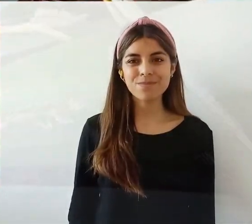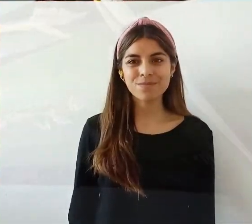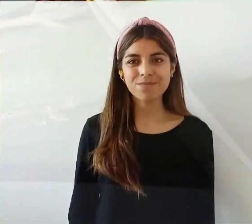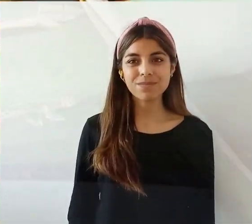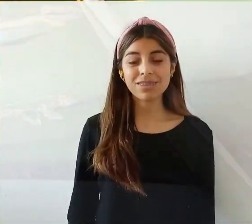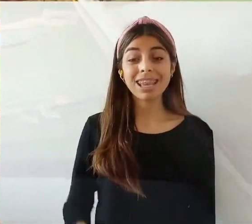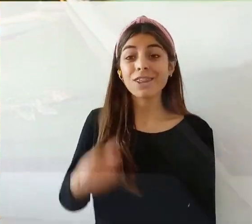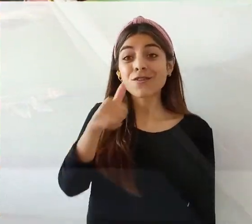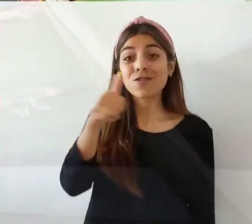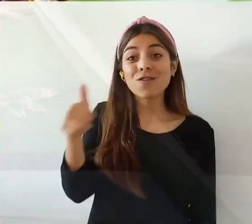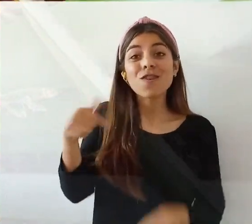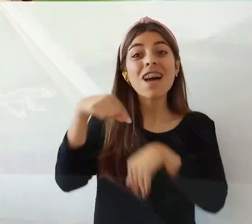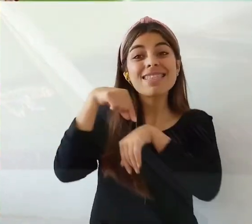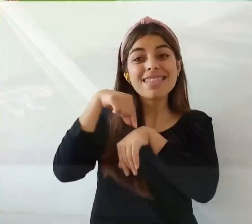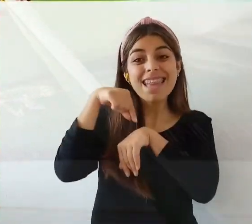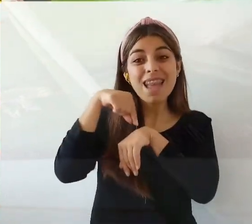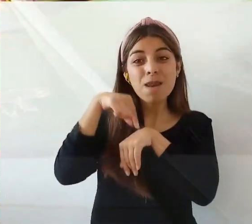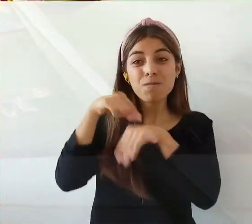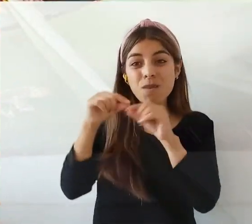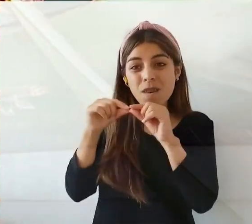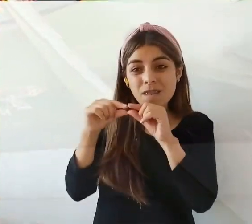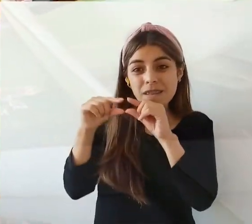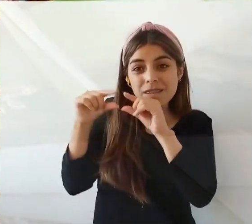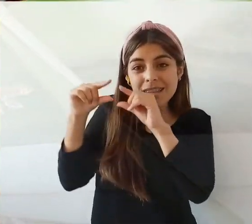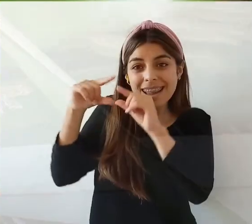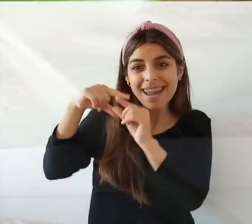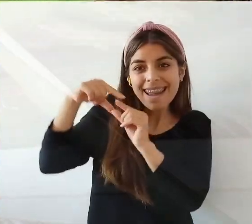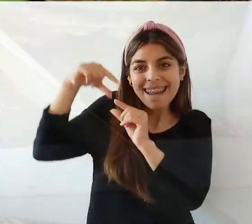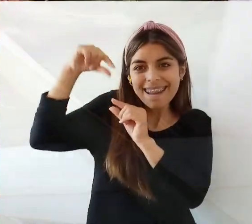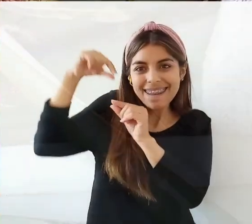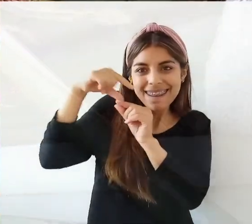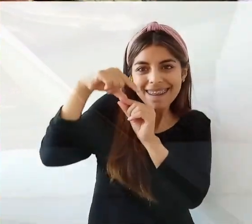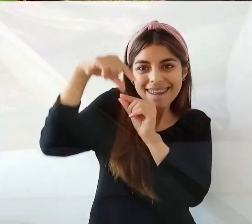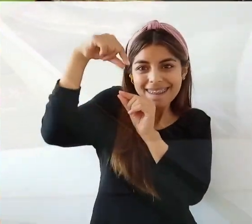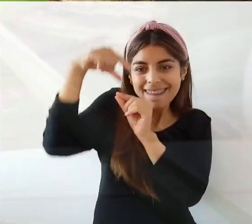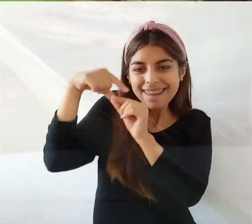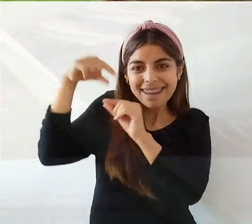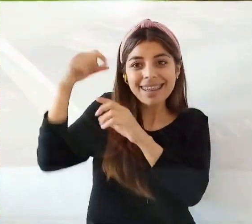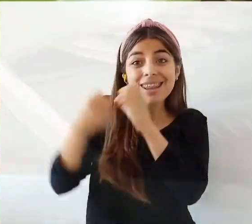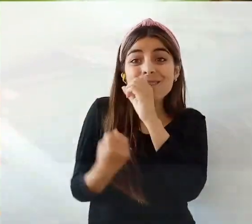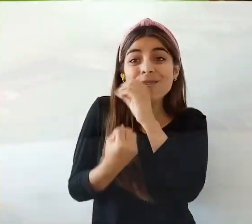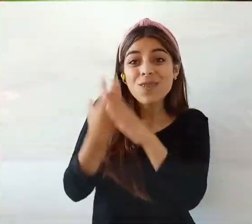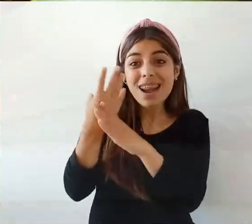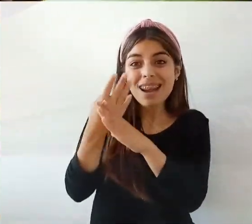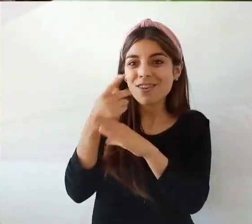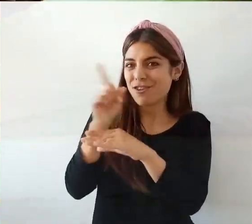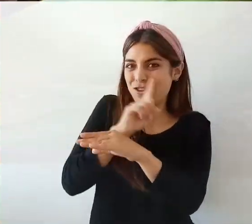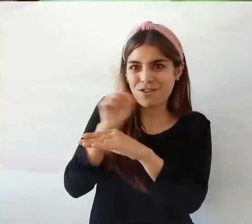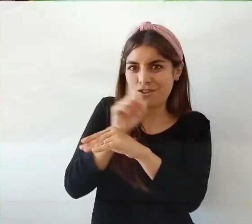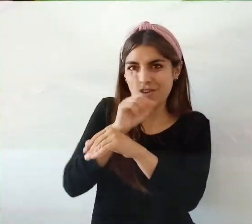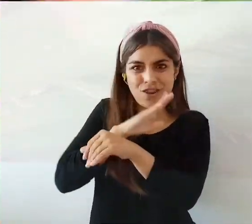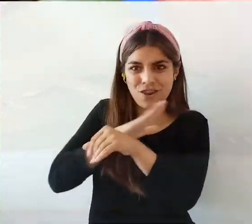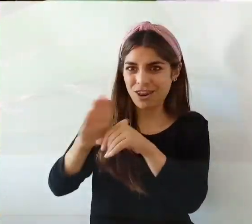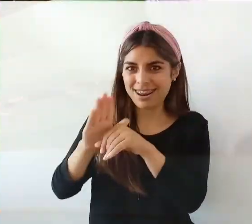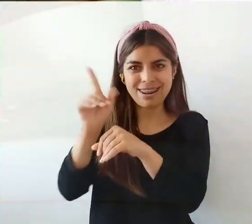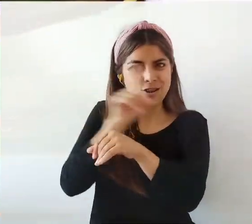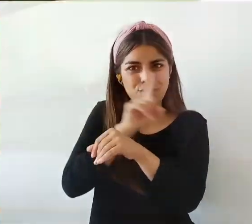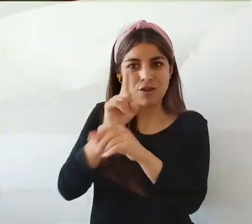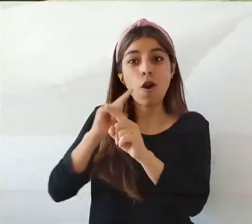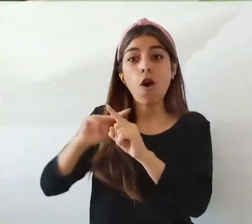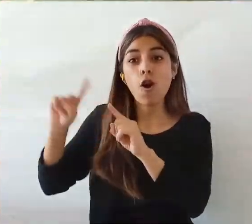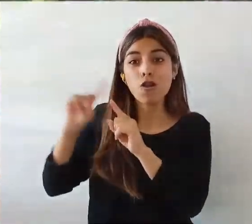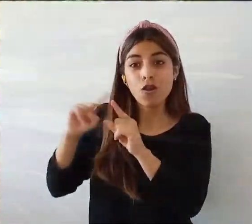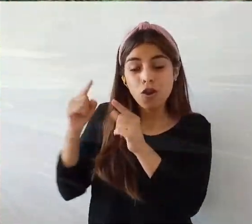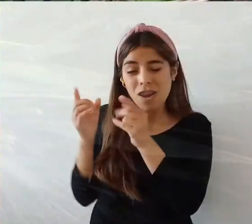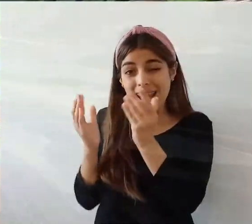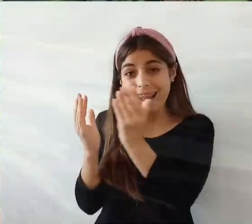Todas tienen sus crías que están saliendo al medio y esa no hay que cortarla. cortamos la de